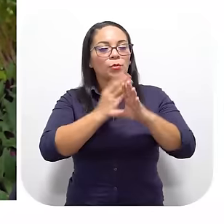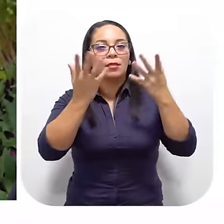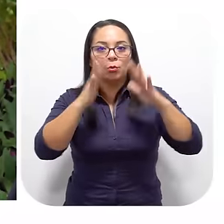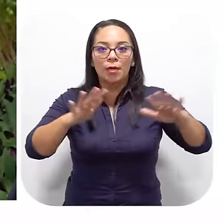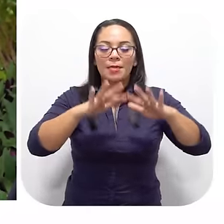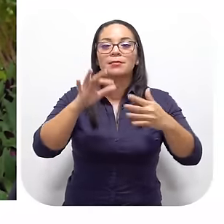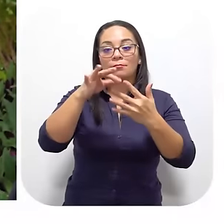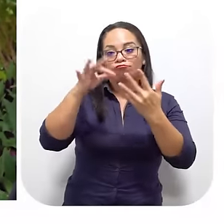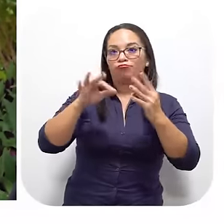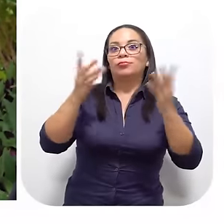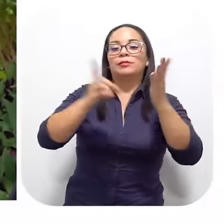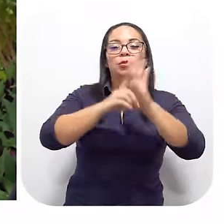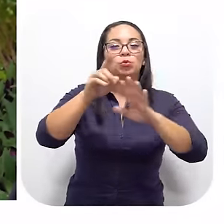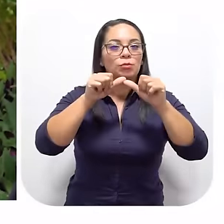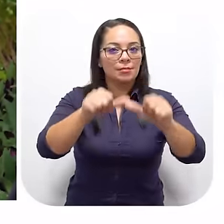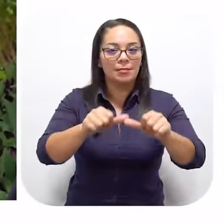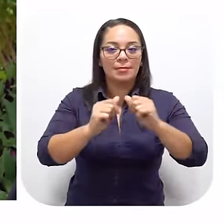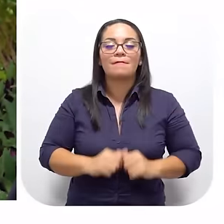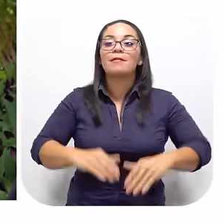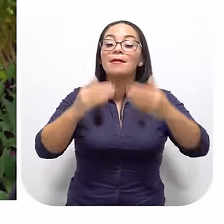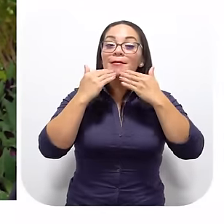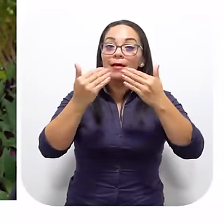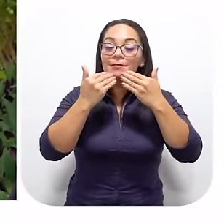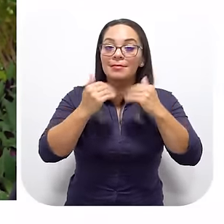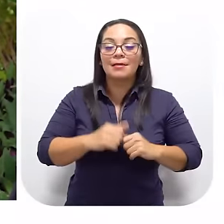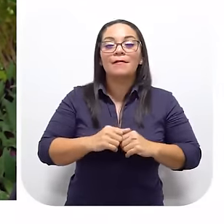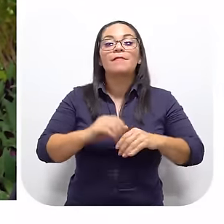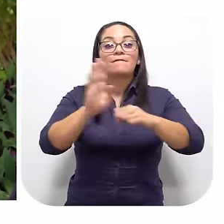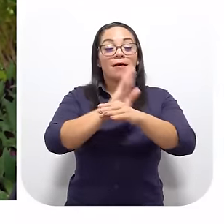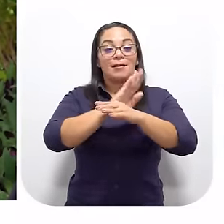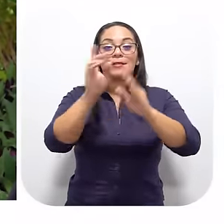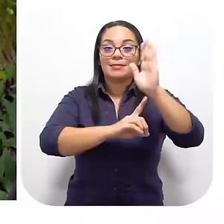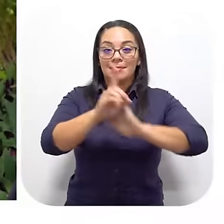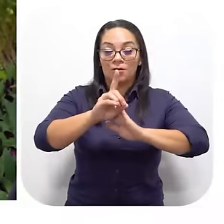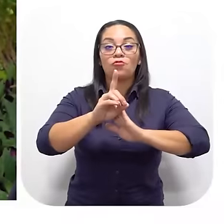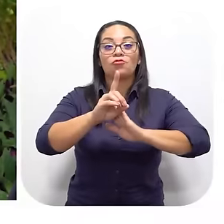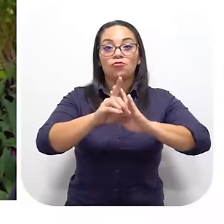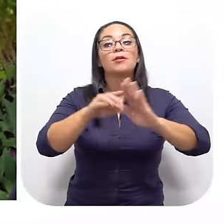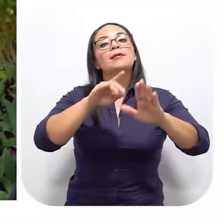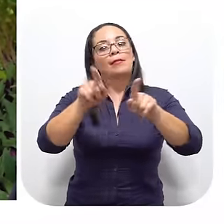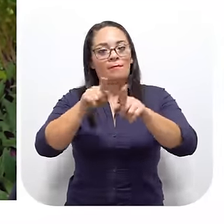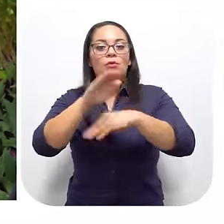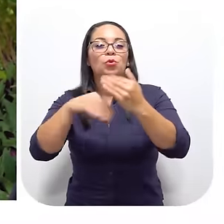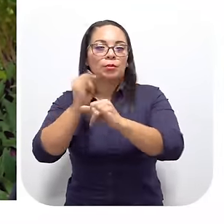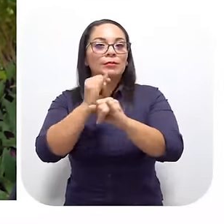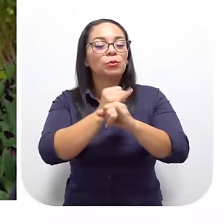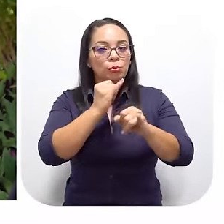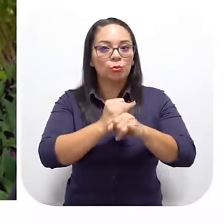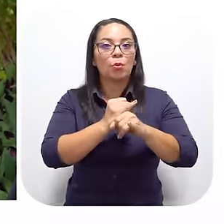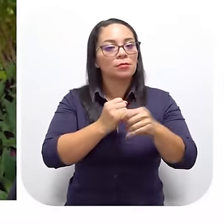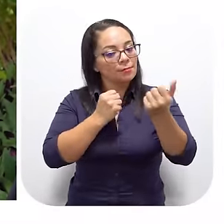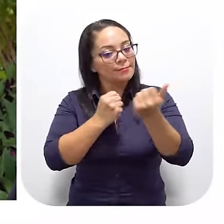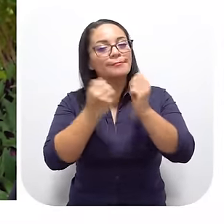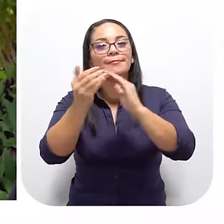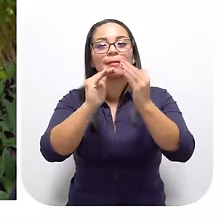En Un turismo sostenible Gracias A Banca para el Desarrollo Todas las instituciones Que se